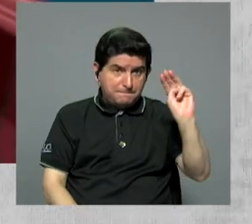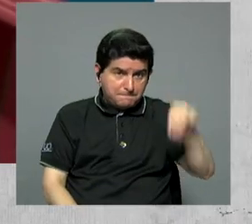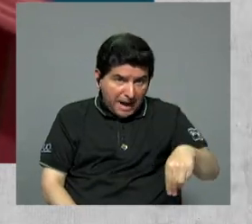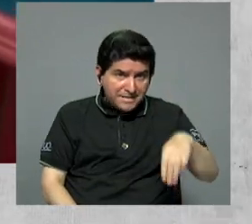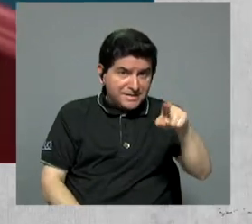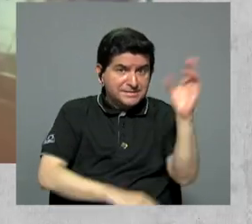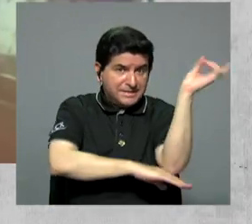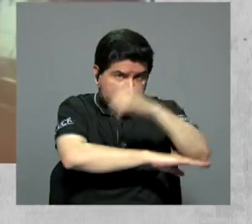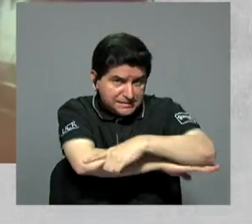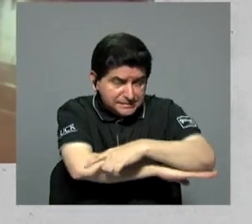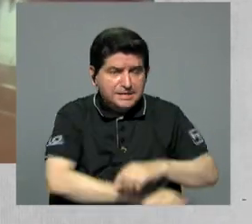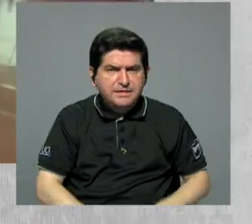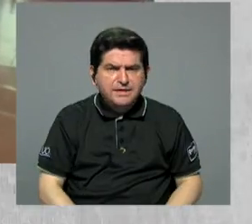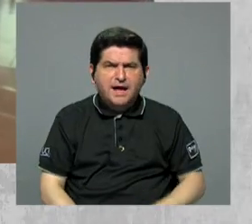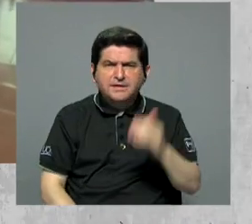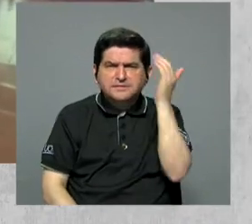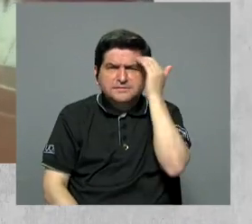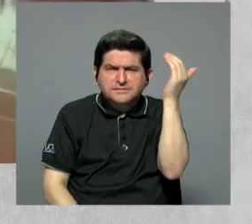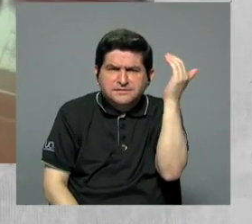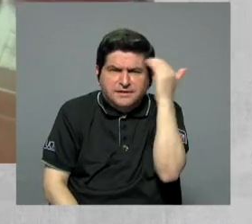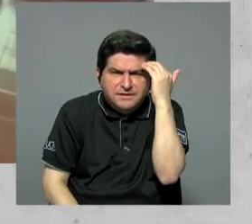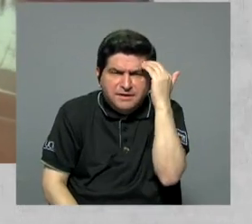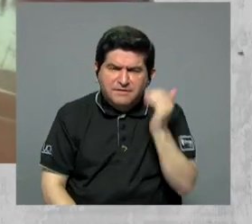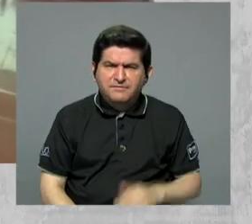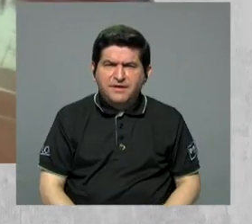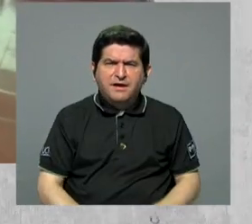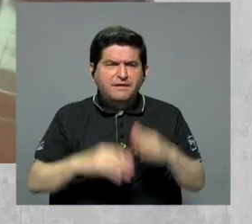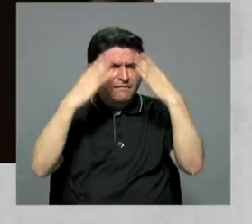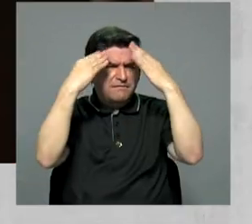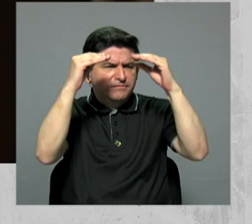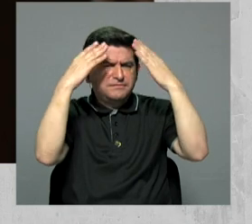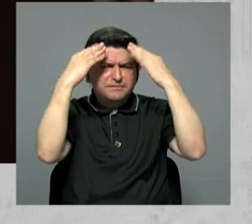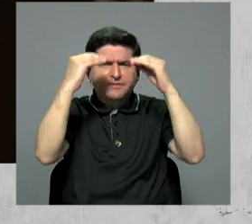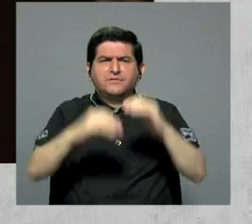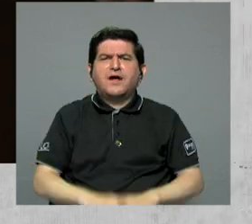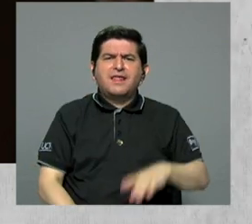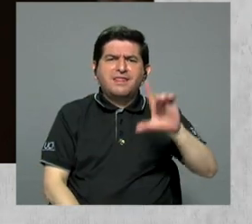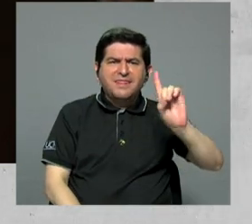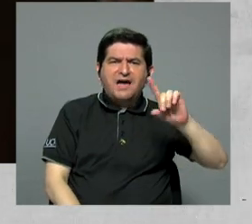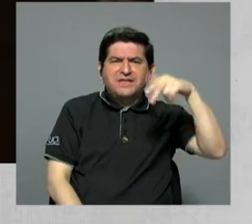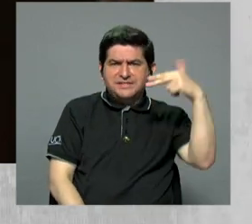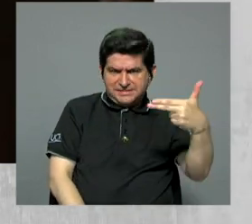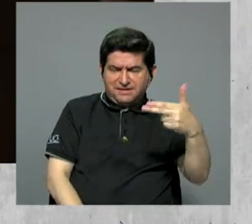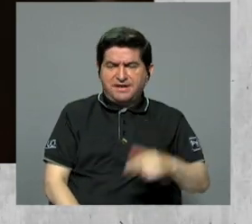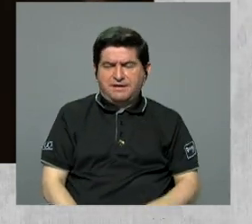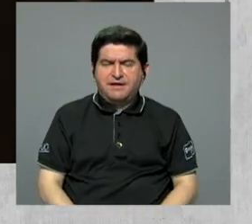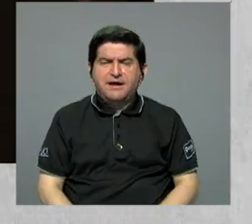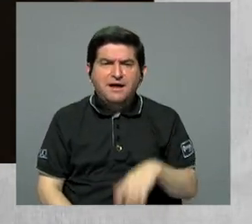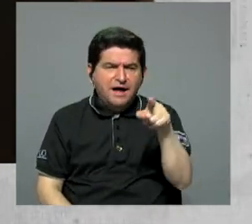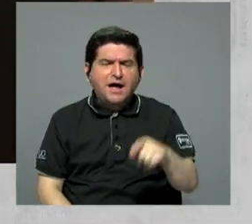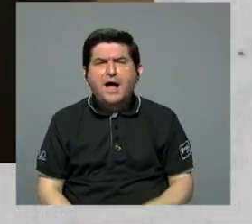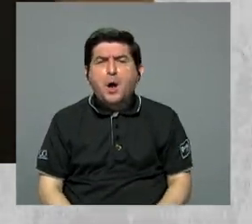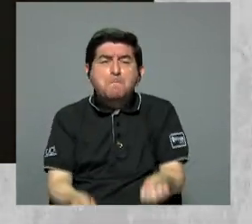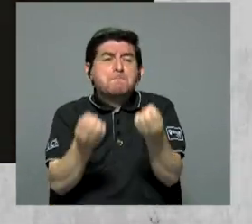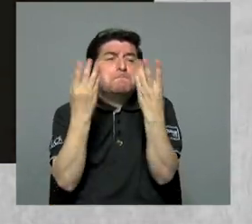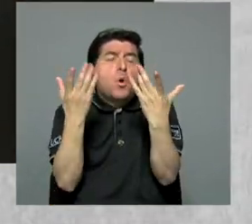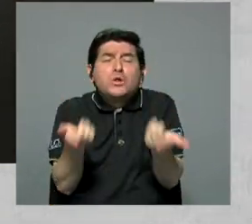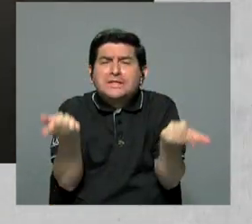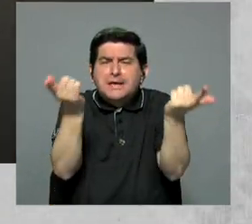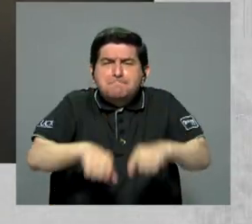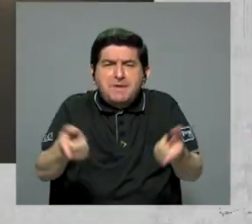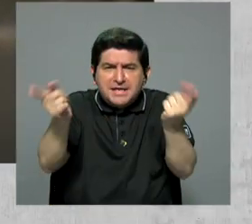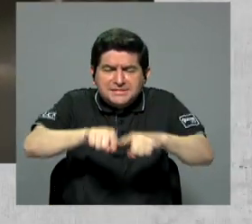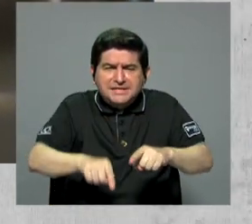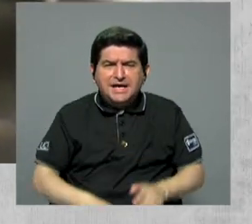y ese día fue cuando se dio a conocer aquella información David Chavarría de la cantidad enorme de casos